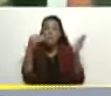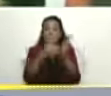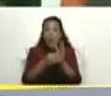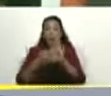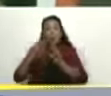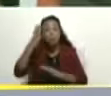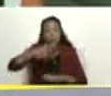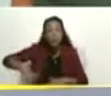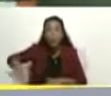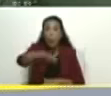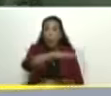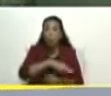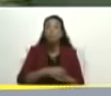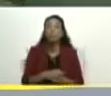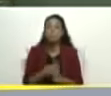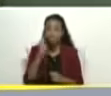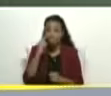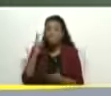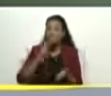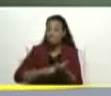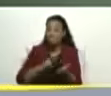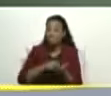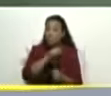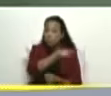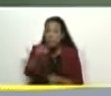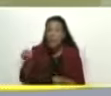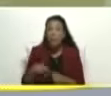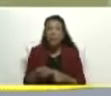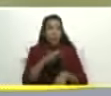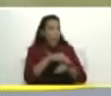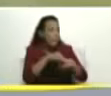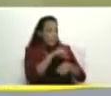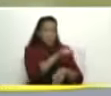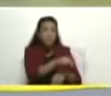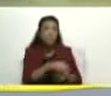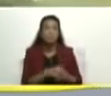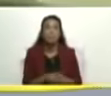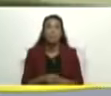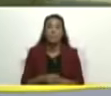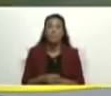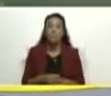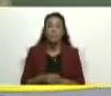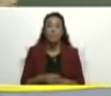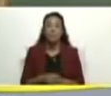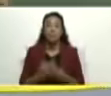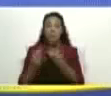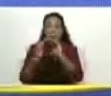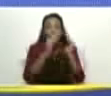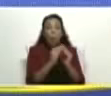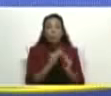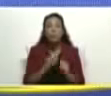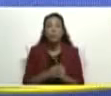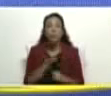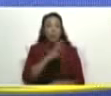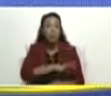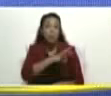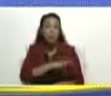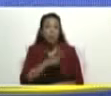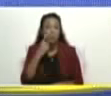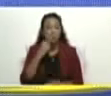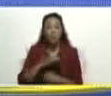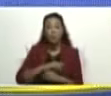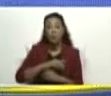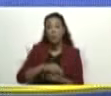comunales del país Gui Gui Bernáez nuevo ministro del Poder Popular para las comunas y movimientos sociales Gui